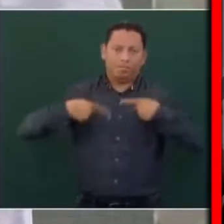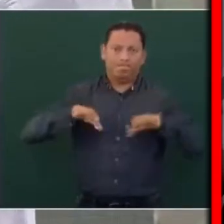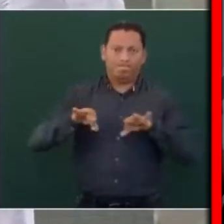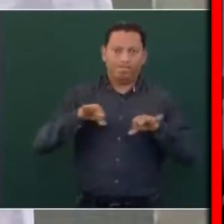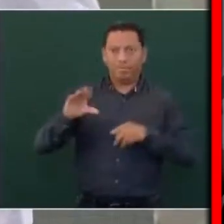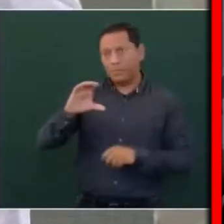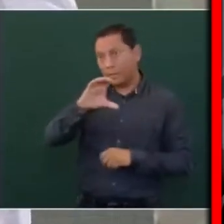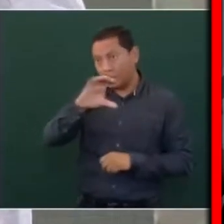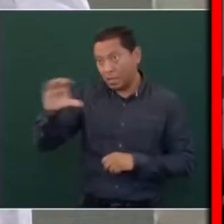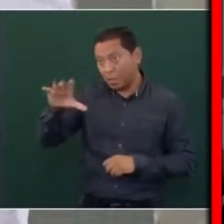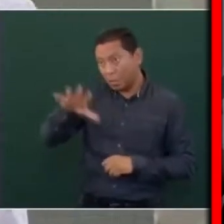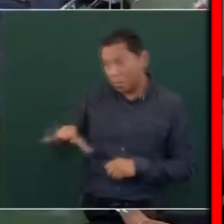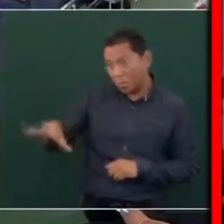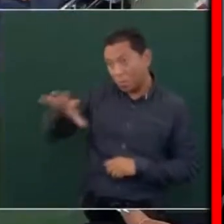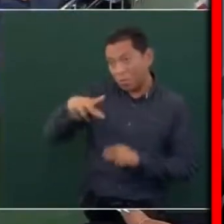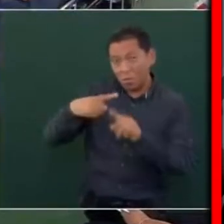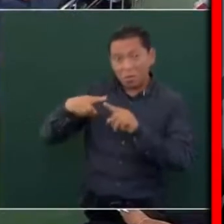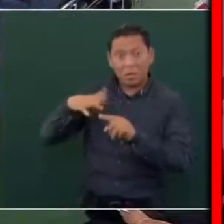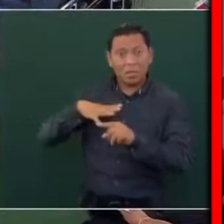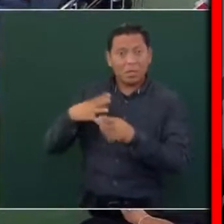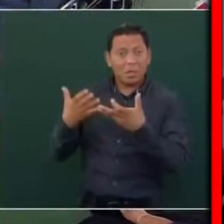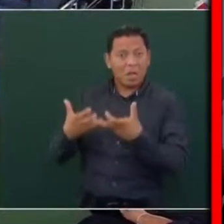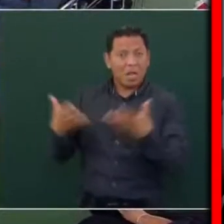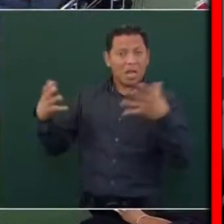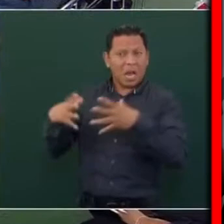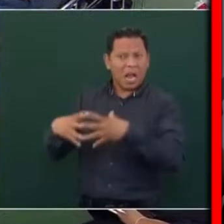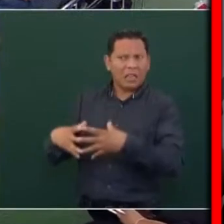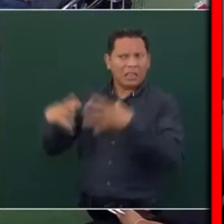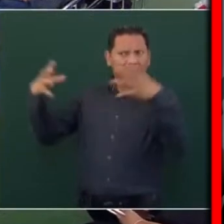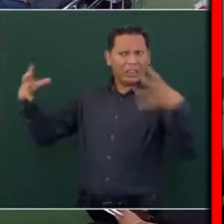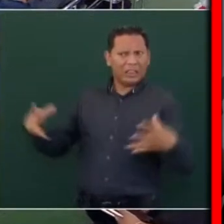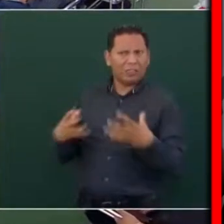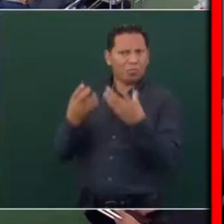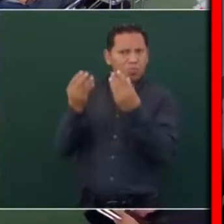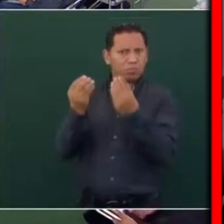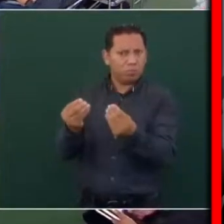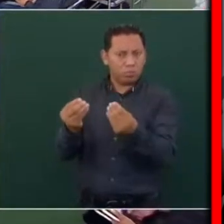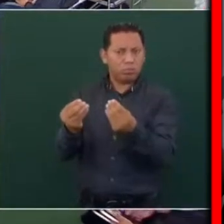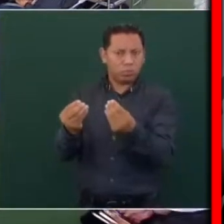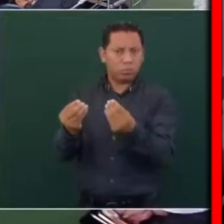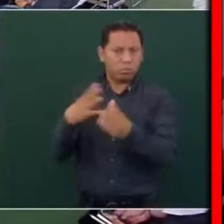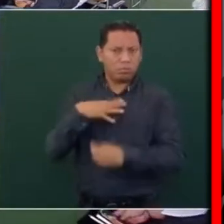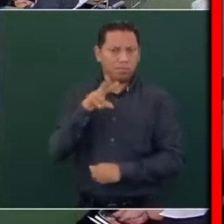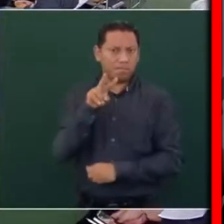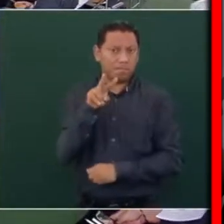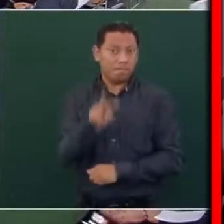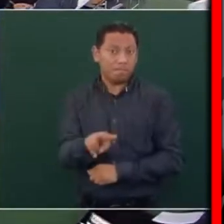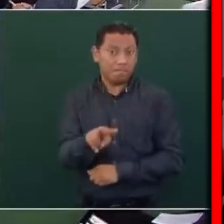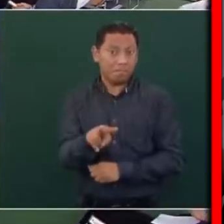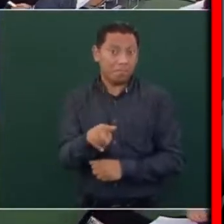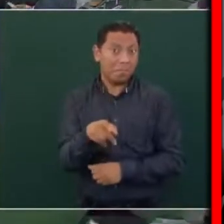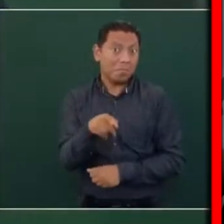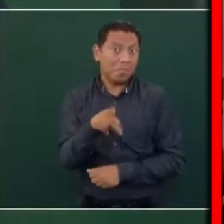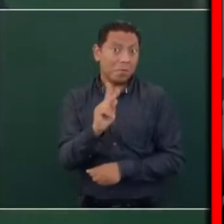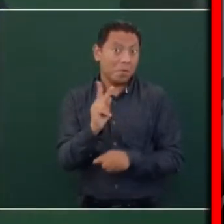que tienen grandes extensiones de terreno, ejidatarios latifundistas.